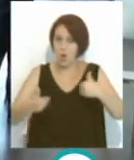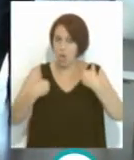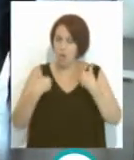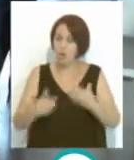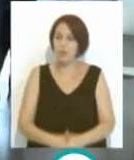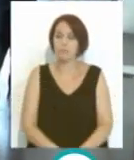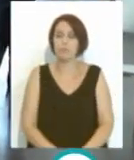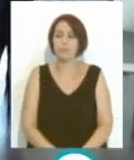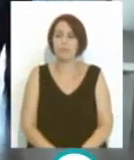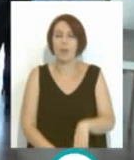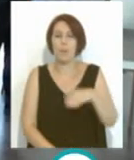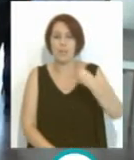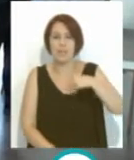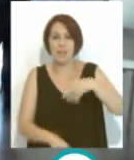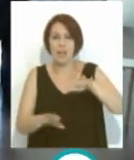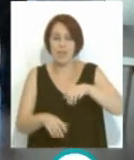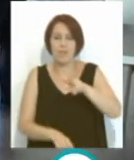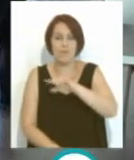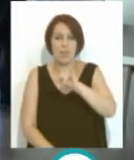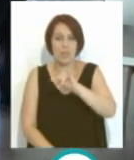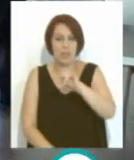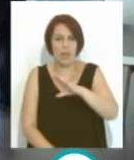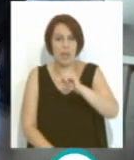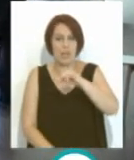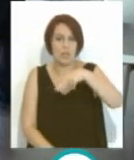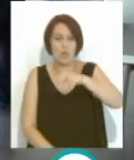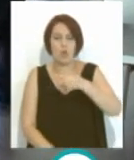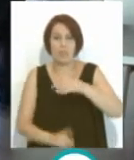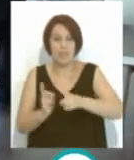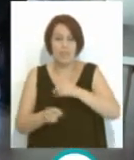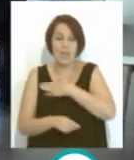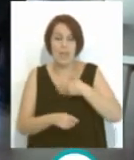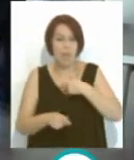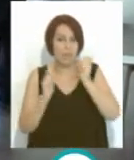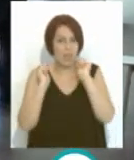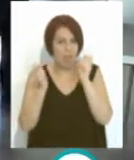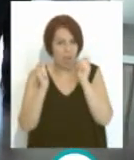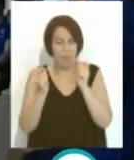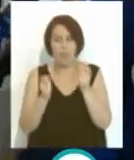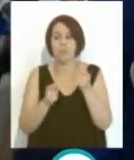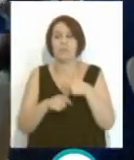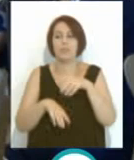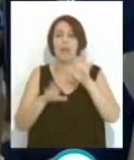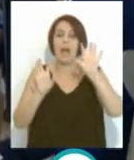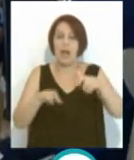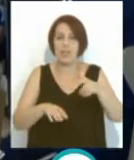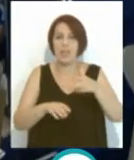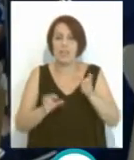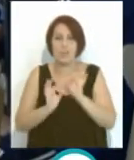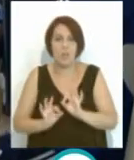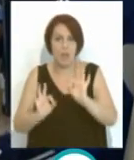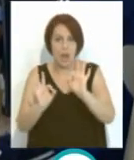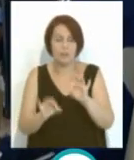el presidente del Cádiz, Manuel Vizcaíno, su directiva quería felicitar al equipo del Cádiz Genuine,